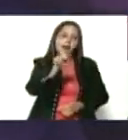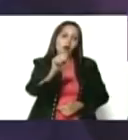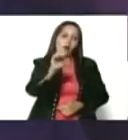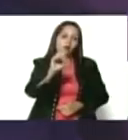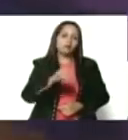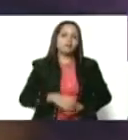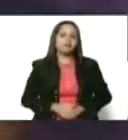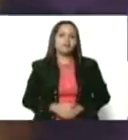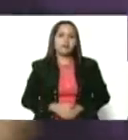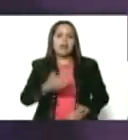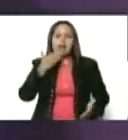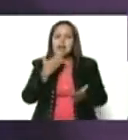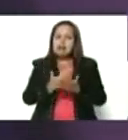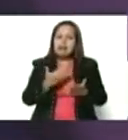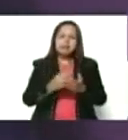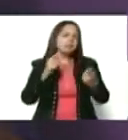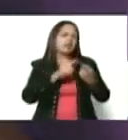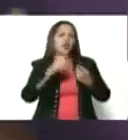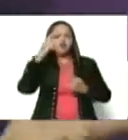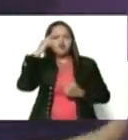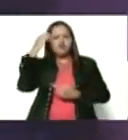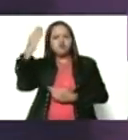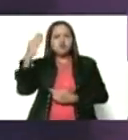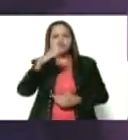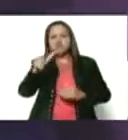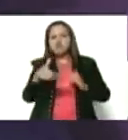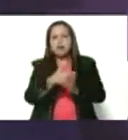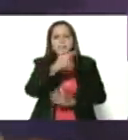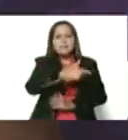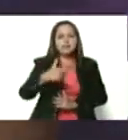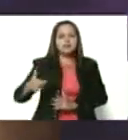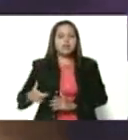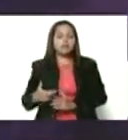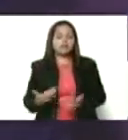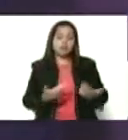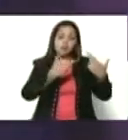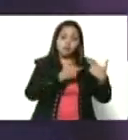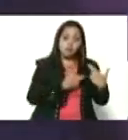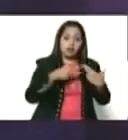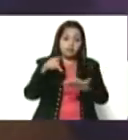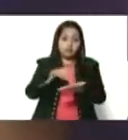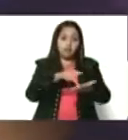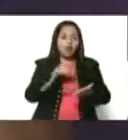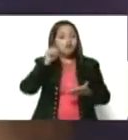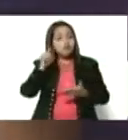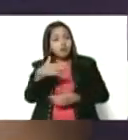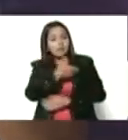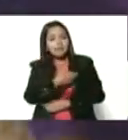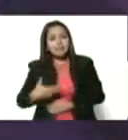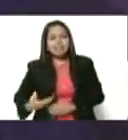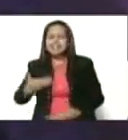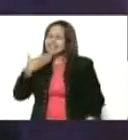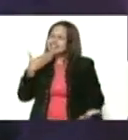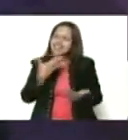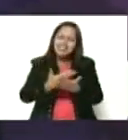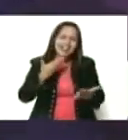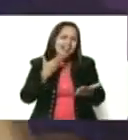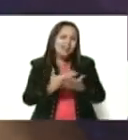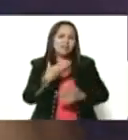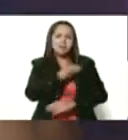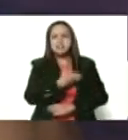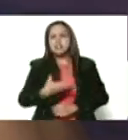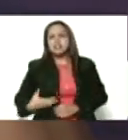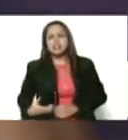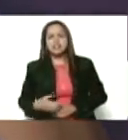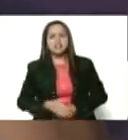darle las gracias, primeramente a Dios, a todas las autoridades presentes, a usted, Presidente. Muchísimas gracias, Presidente,